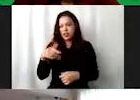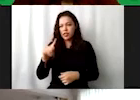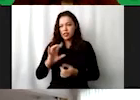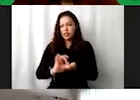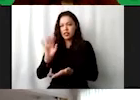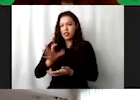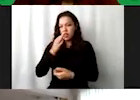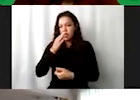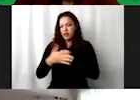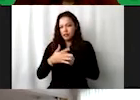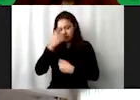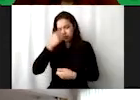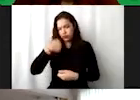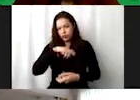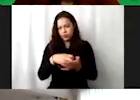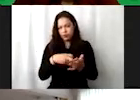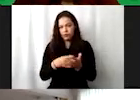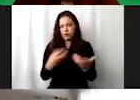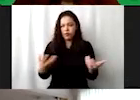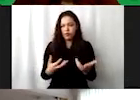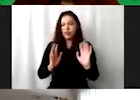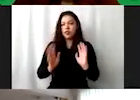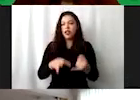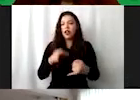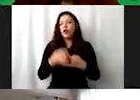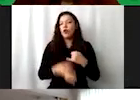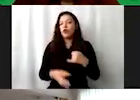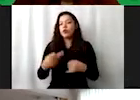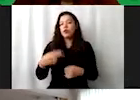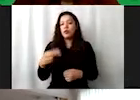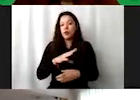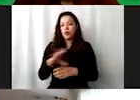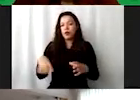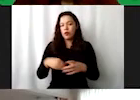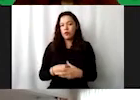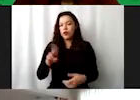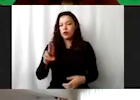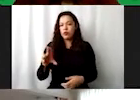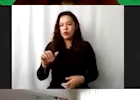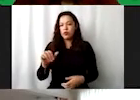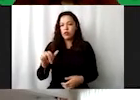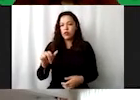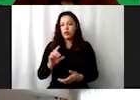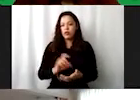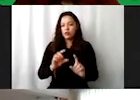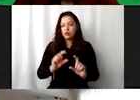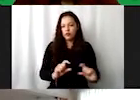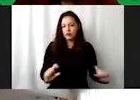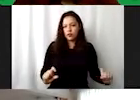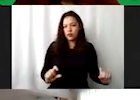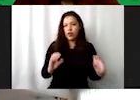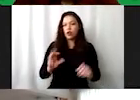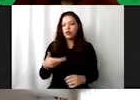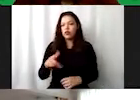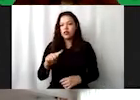edición correspondiente. Por último, no olviden colocar sus nombres completos en el usuario o por medio del chat y